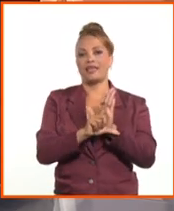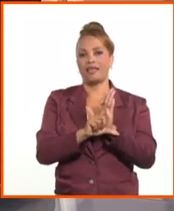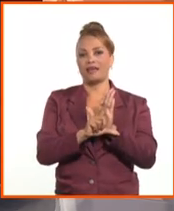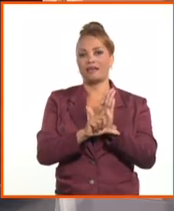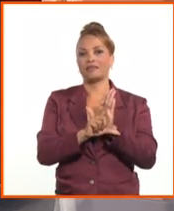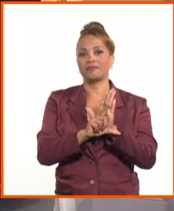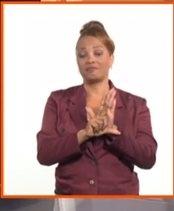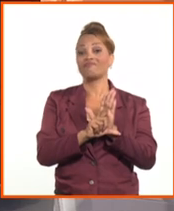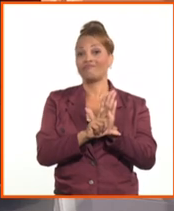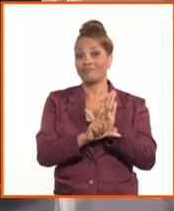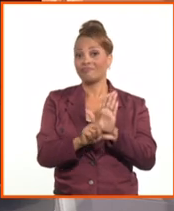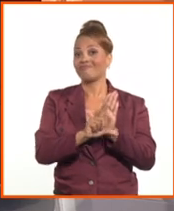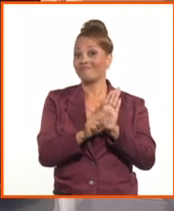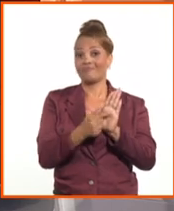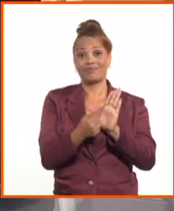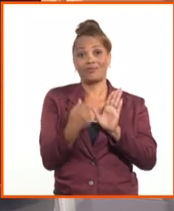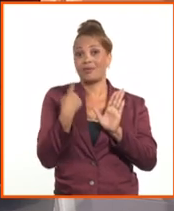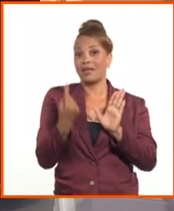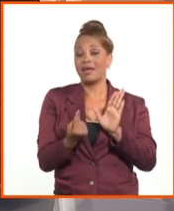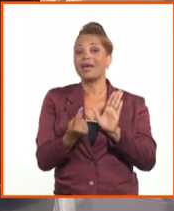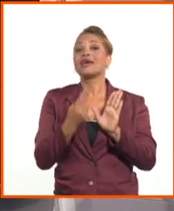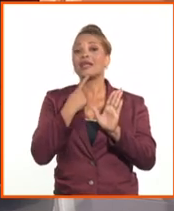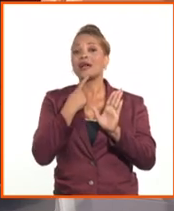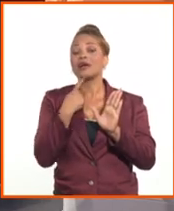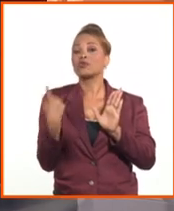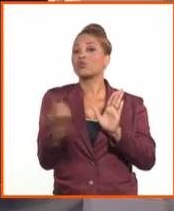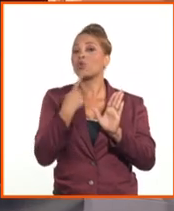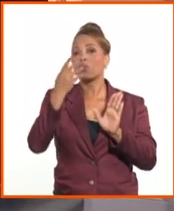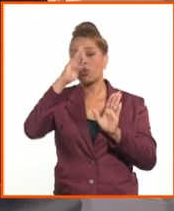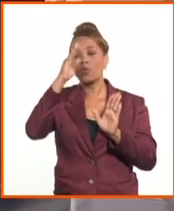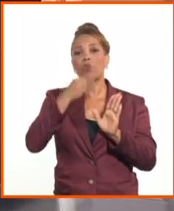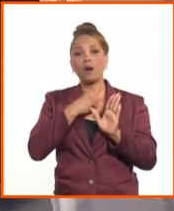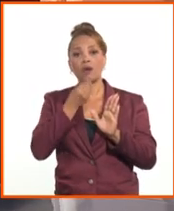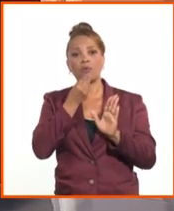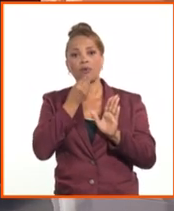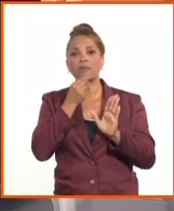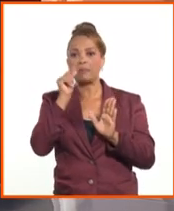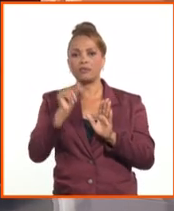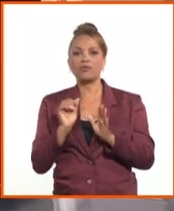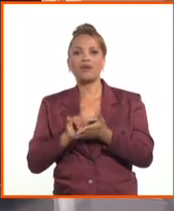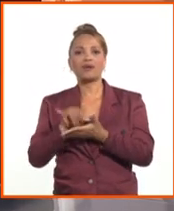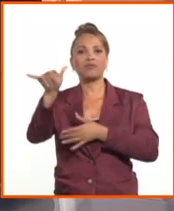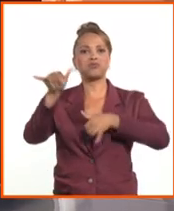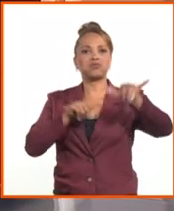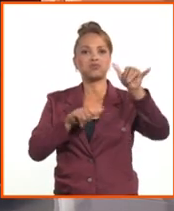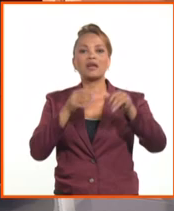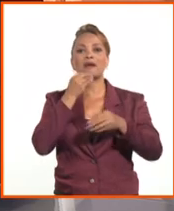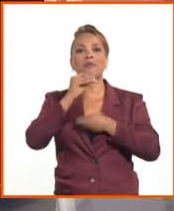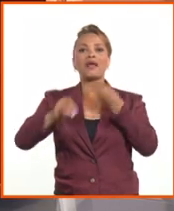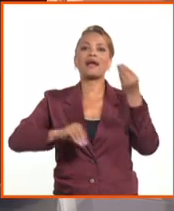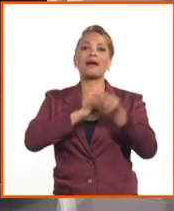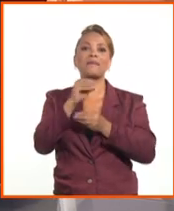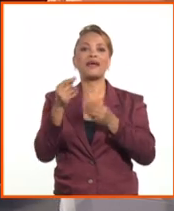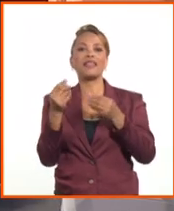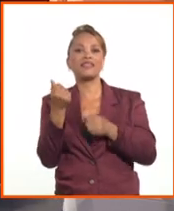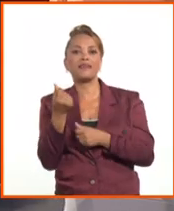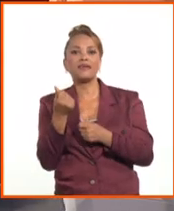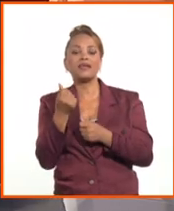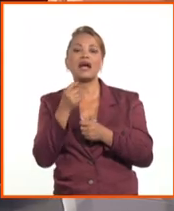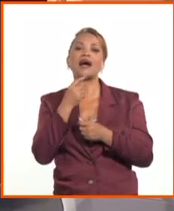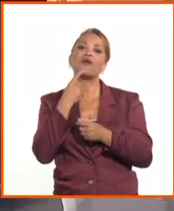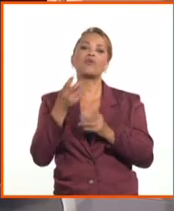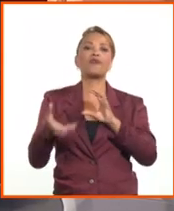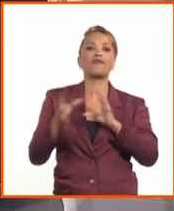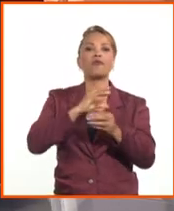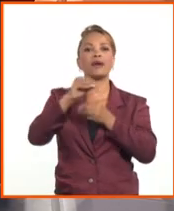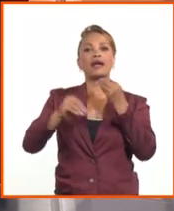O sea, la legalidad, la posibilidad que tengamos los cubanos, también los viajeros, de poder canjear las divisas a un tipo de cambio más atractivo